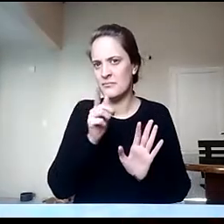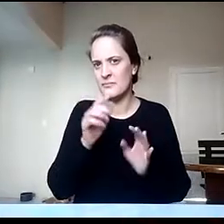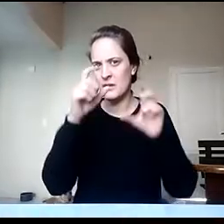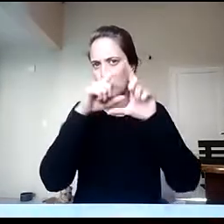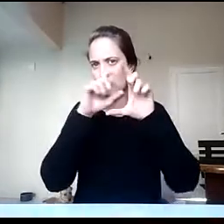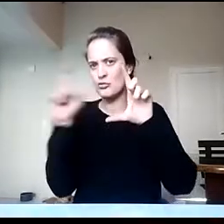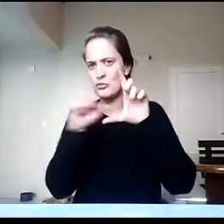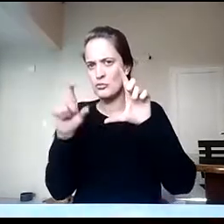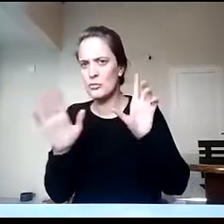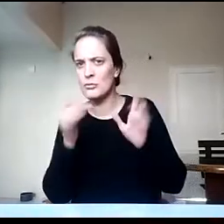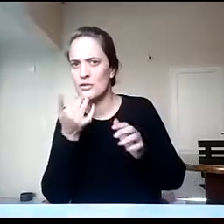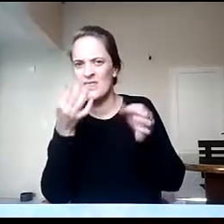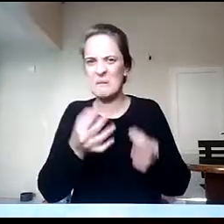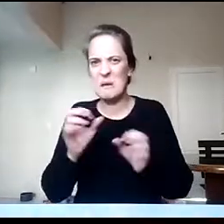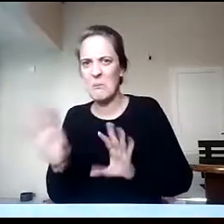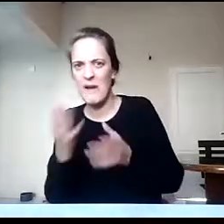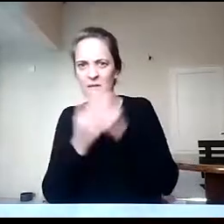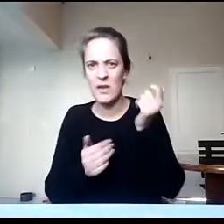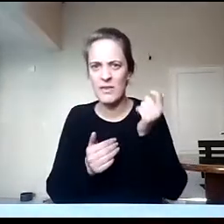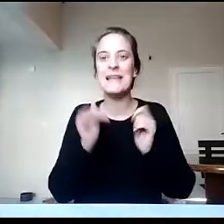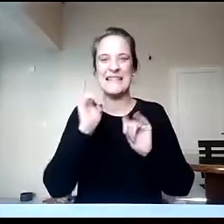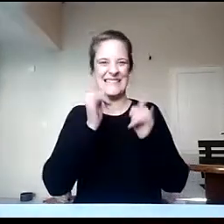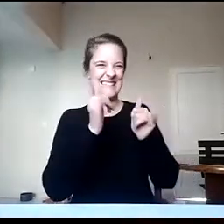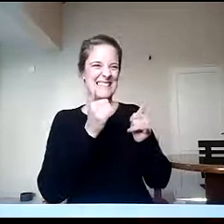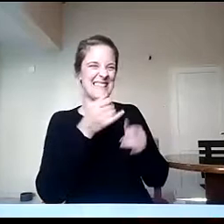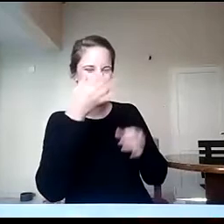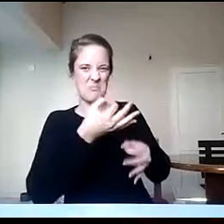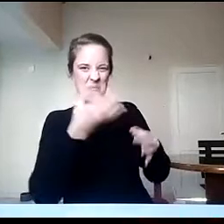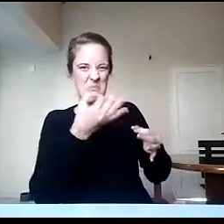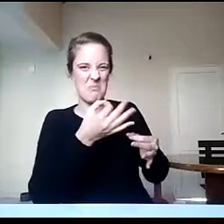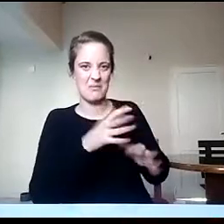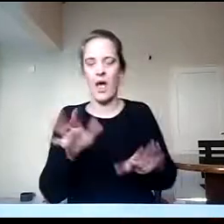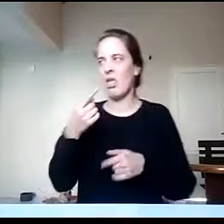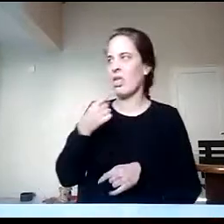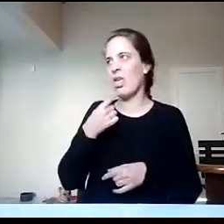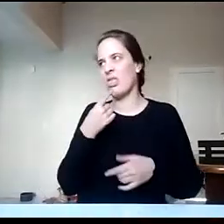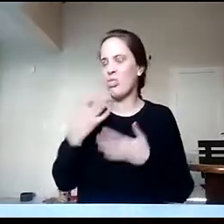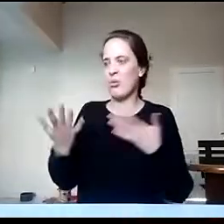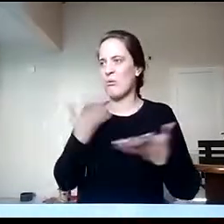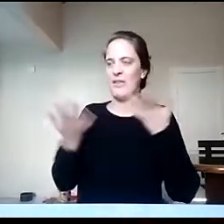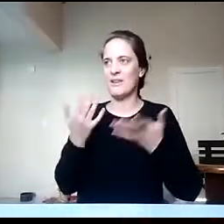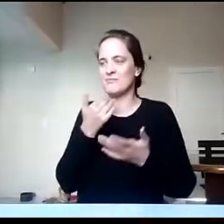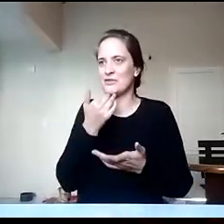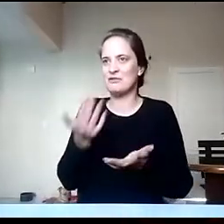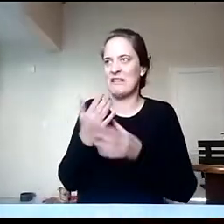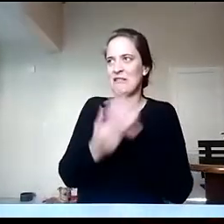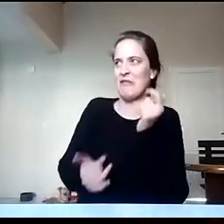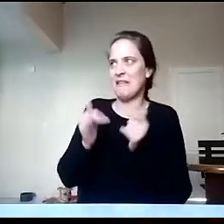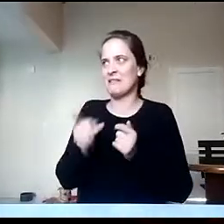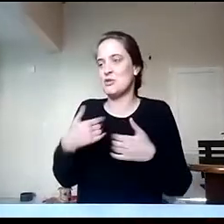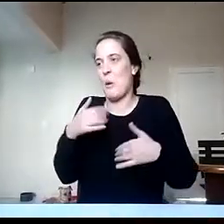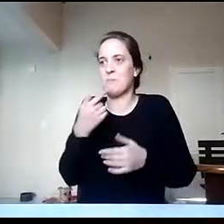Perfecto, Verónica. Ah, bien. Porque tengo acá que dice Zoom no responde, entonces está como medio tildada. Yo hablaba igual, pero